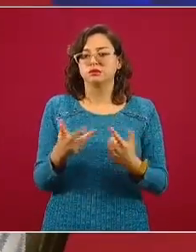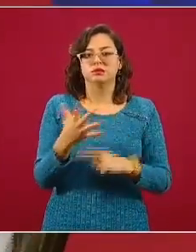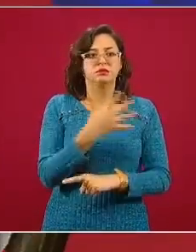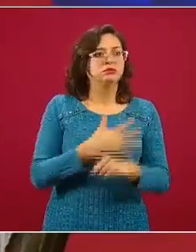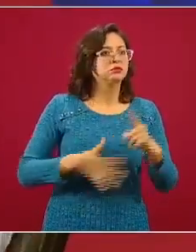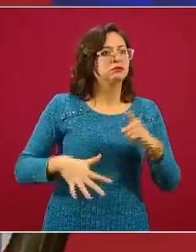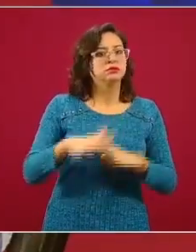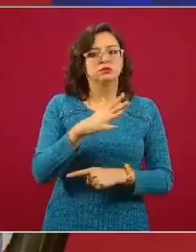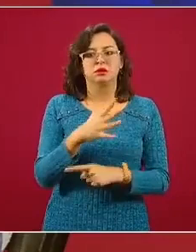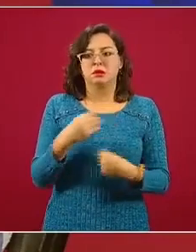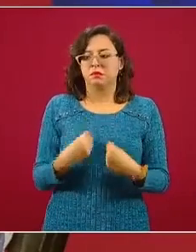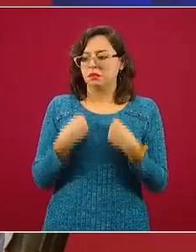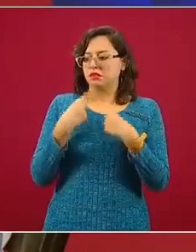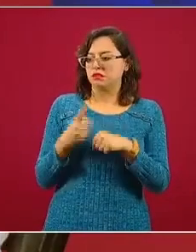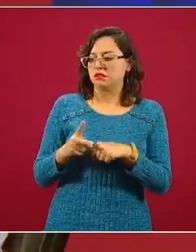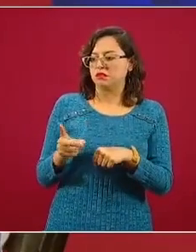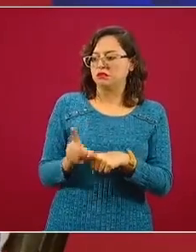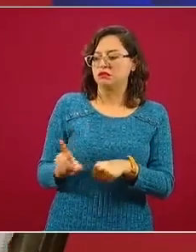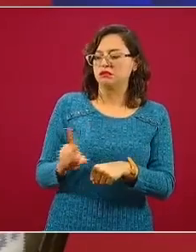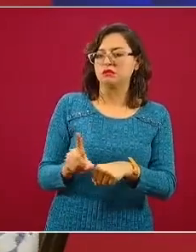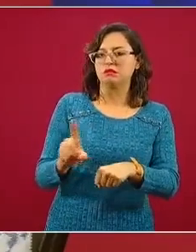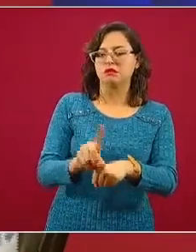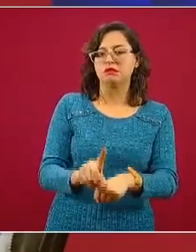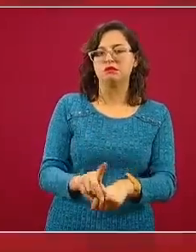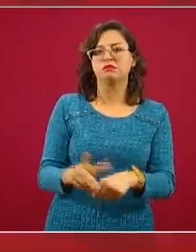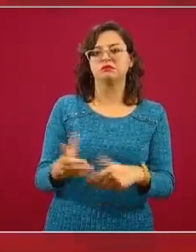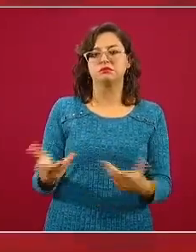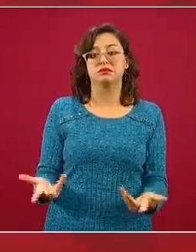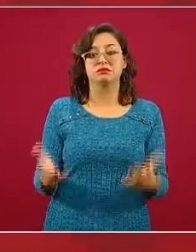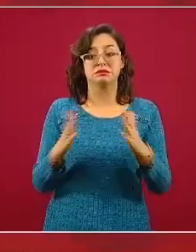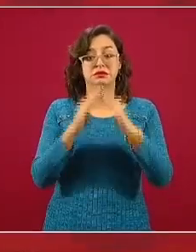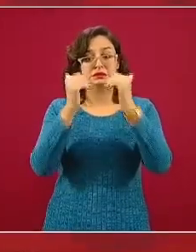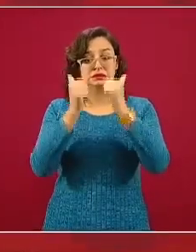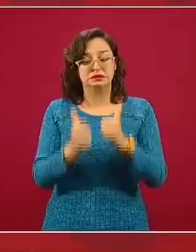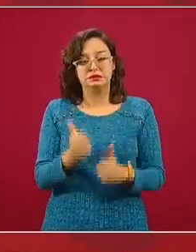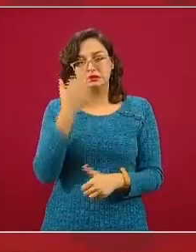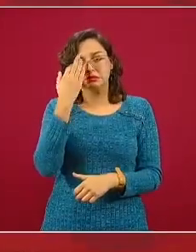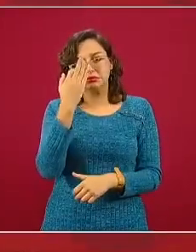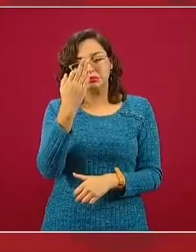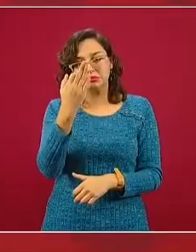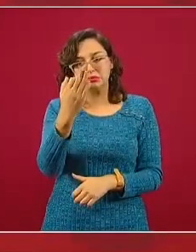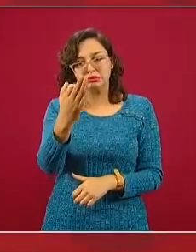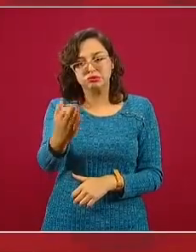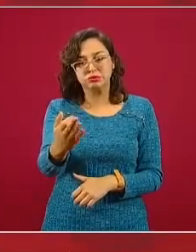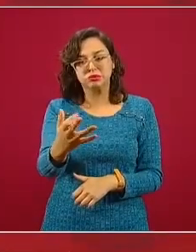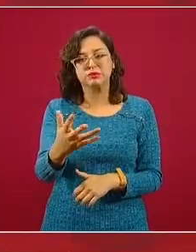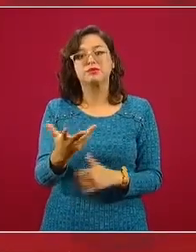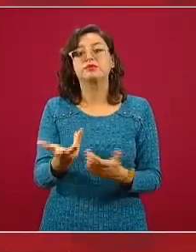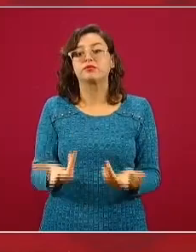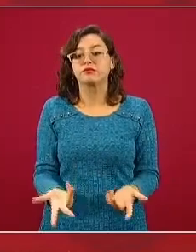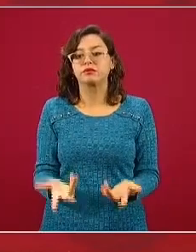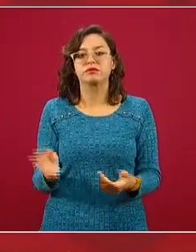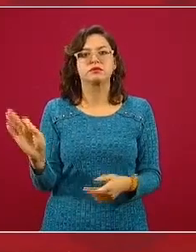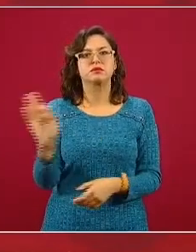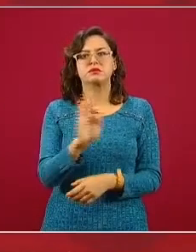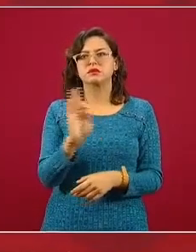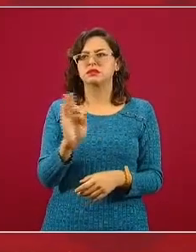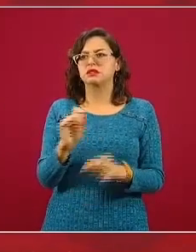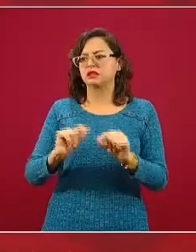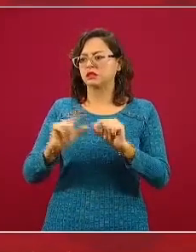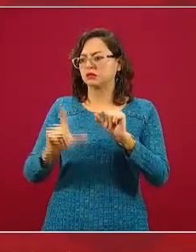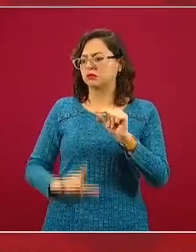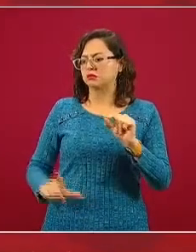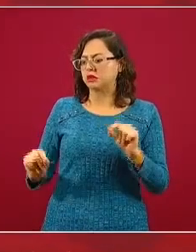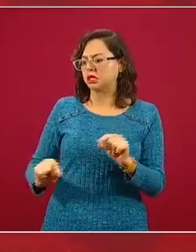social, en nuestras vidas diarias y, sobre todo, un confinamiento tan prolongado. Posiblemente en la historia contemporánea de México no había